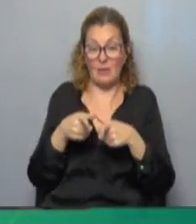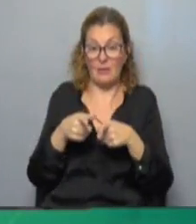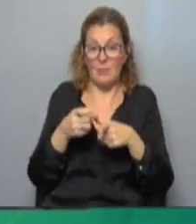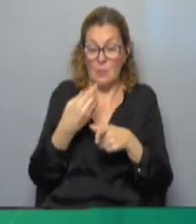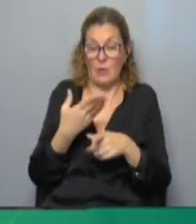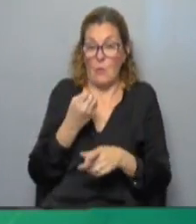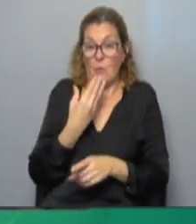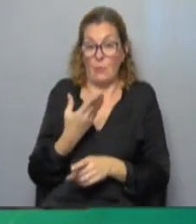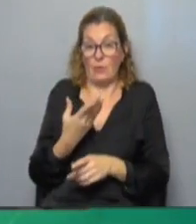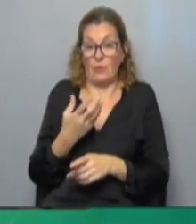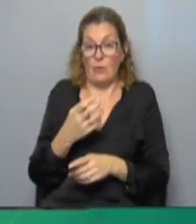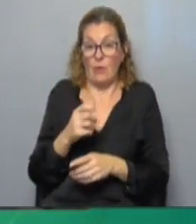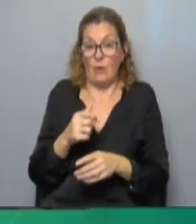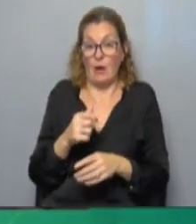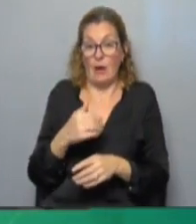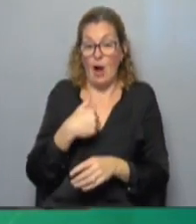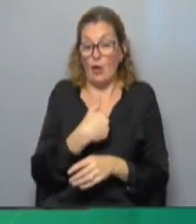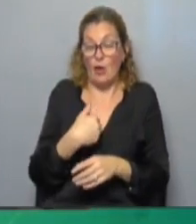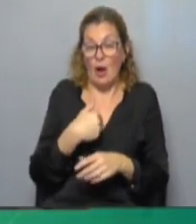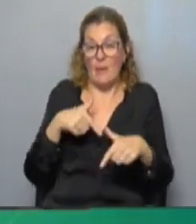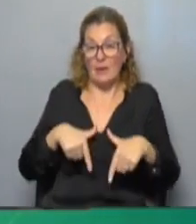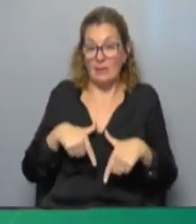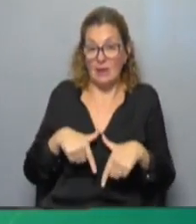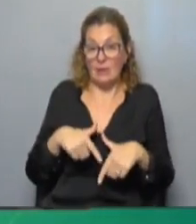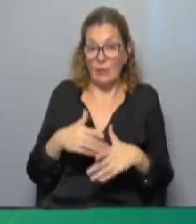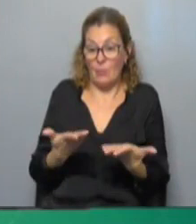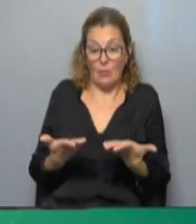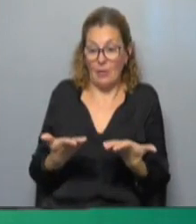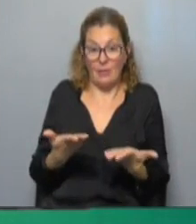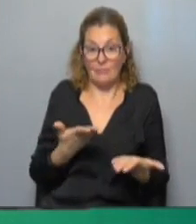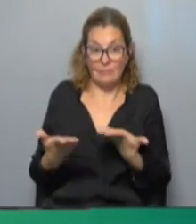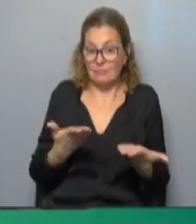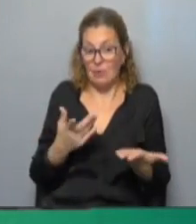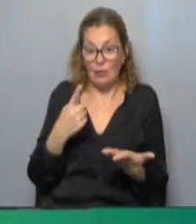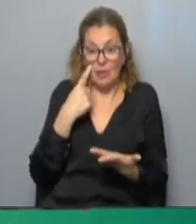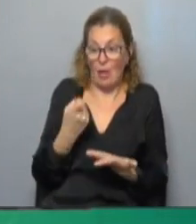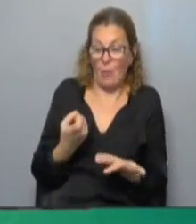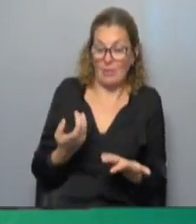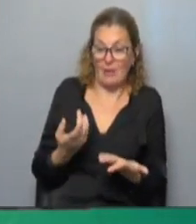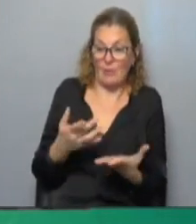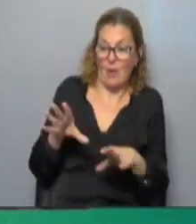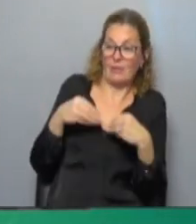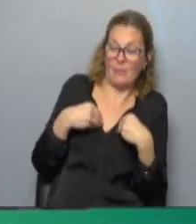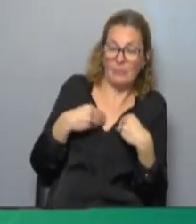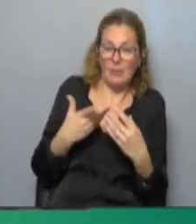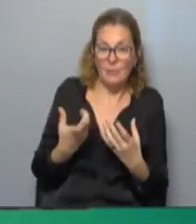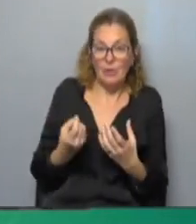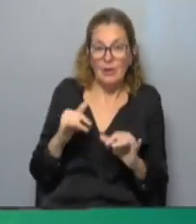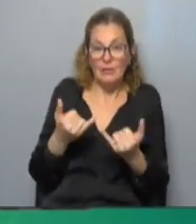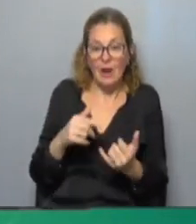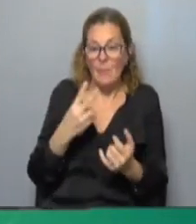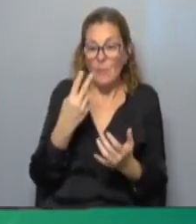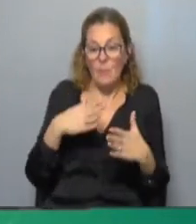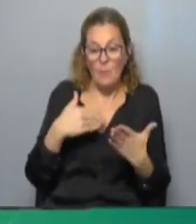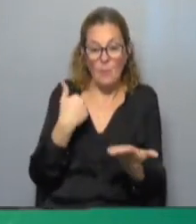porque bueno el rol del Ministerio en este momento está siendo un poco como que no está tenido en cuenta porque ya elaboró dos